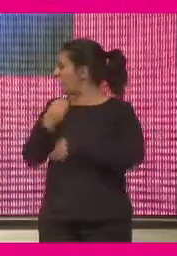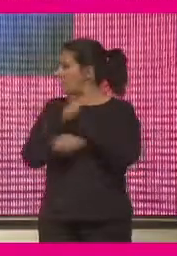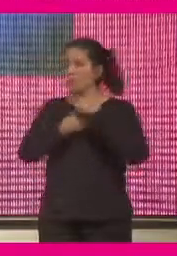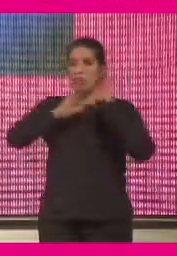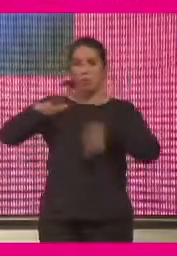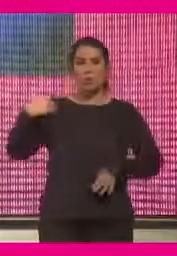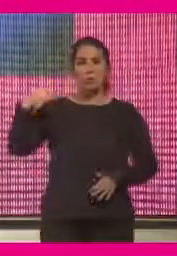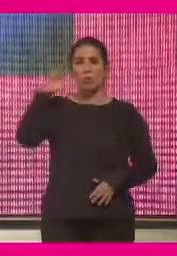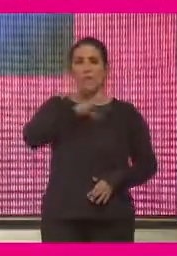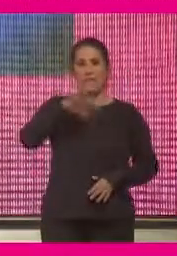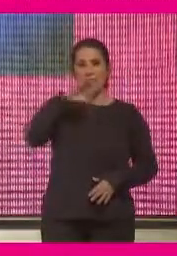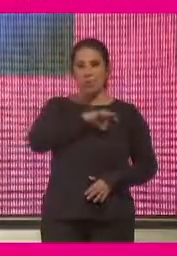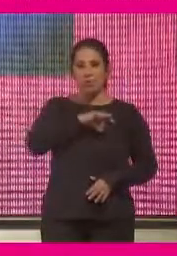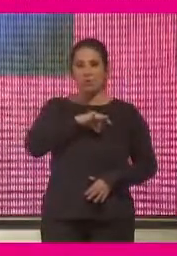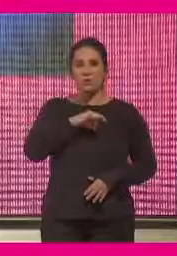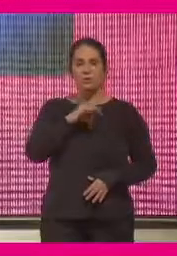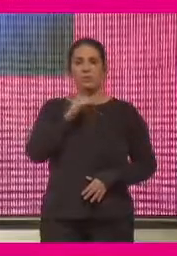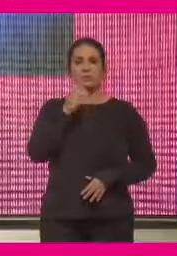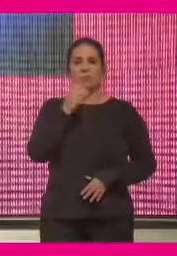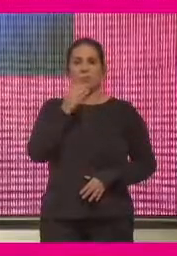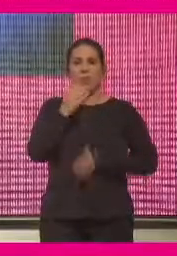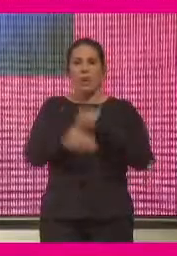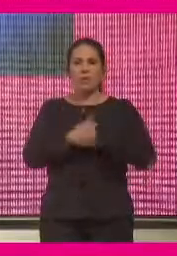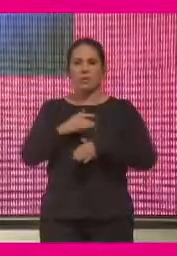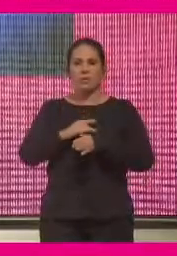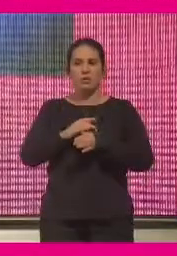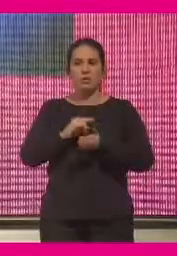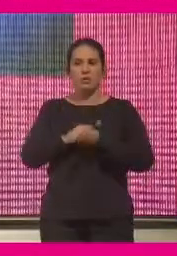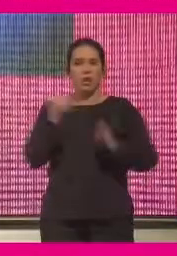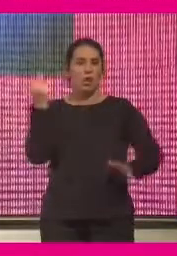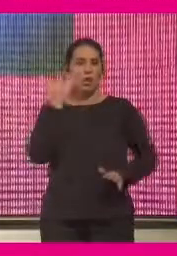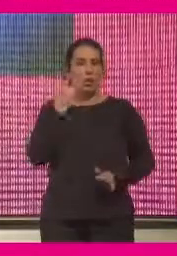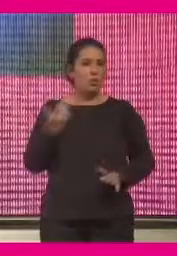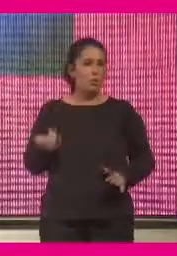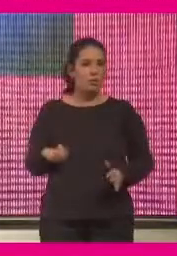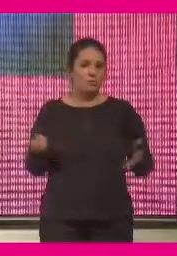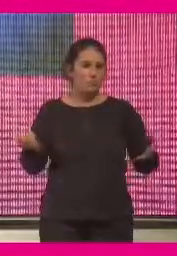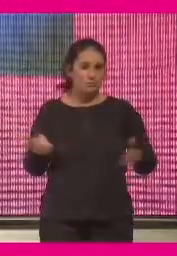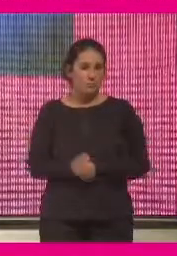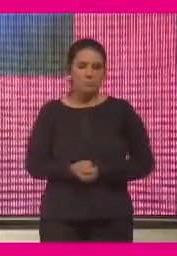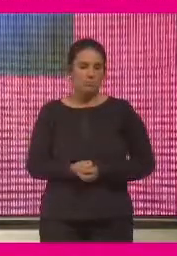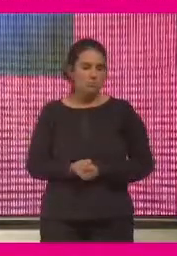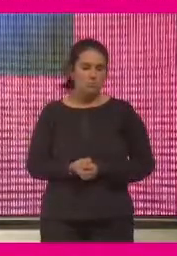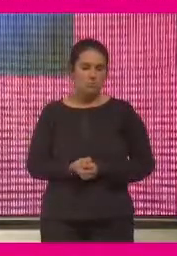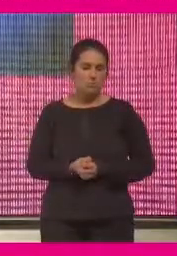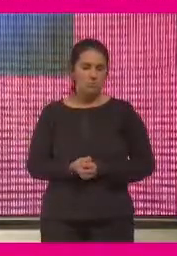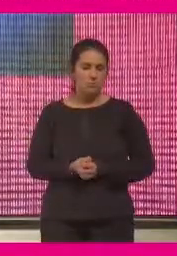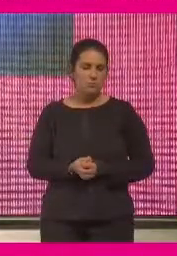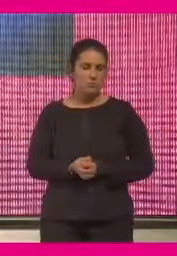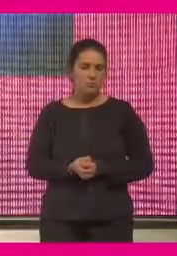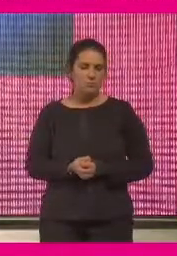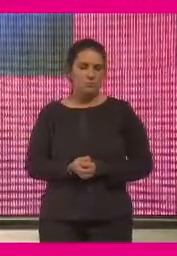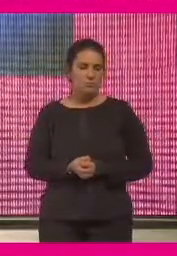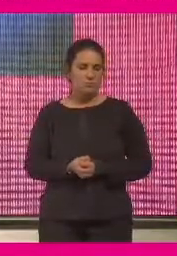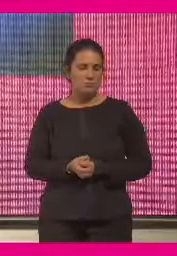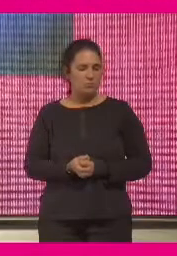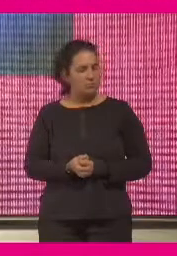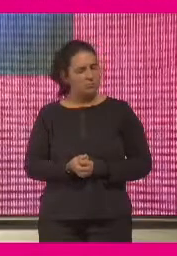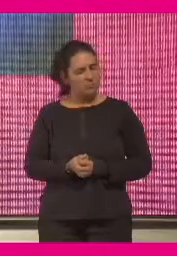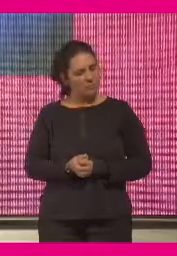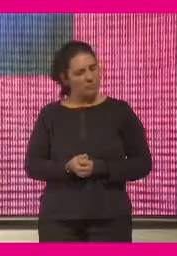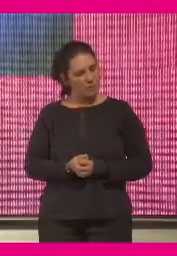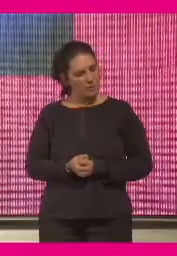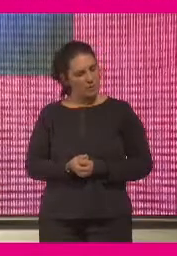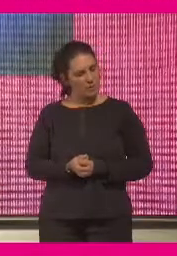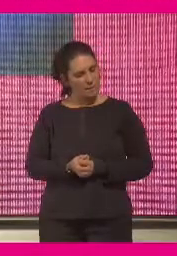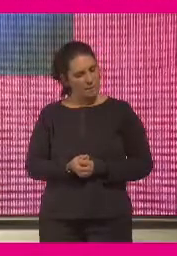siglos, no tiene ningún sentido el progreso tecnológico por sí mismo. Queremos un progreso tecnológico donde los derechos